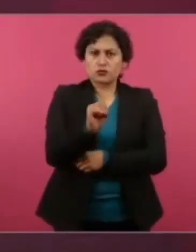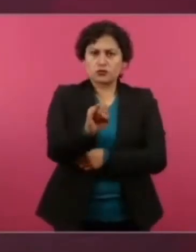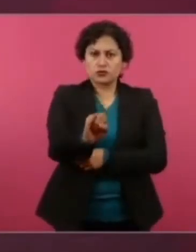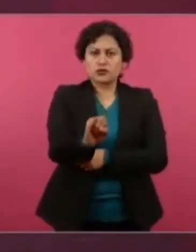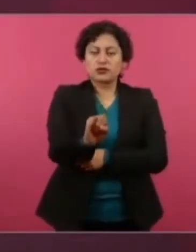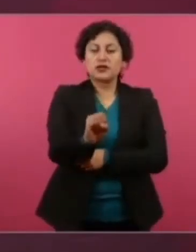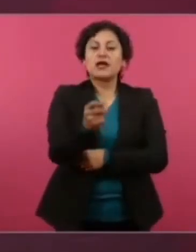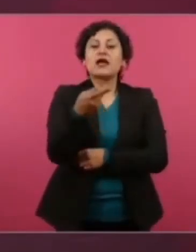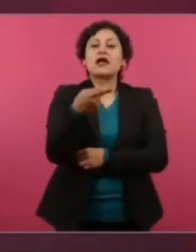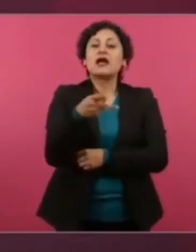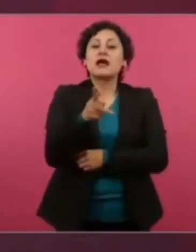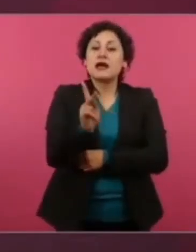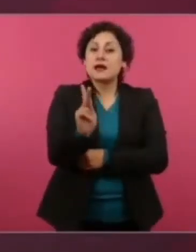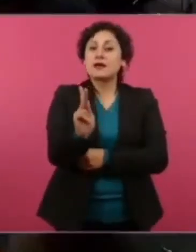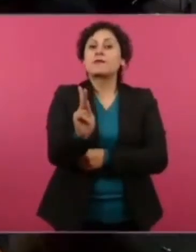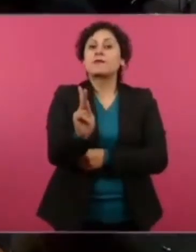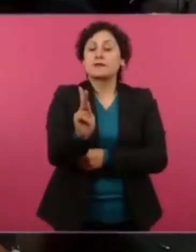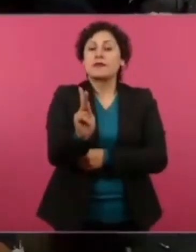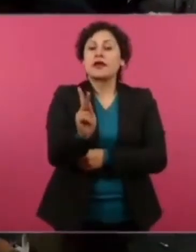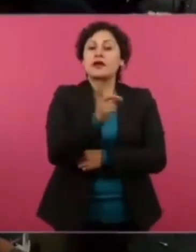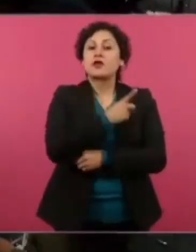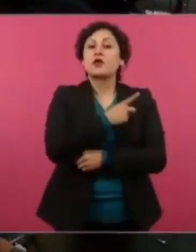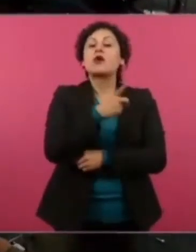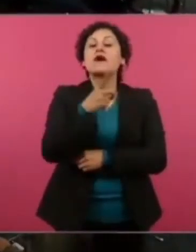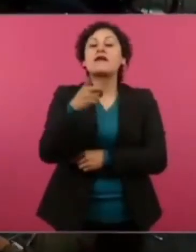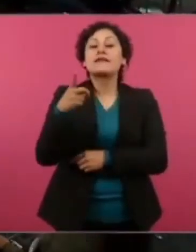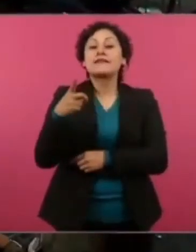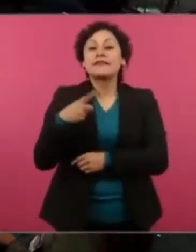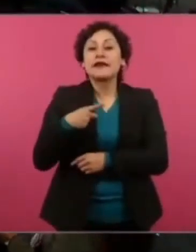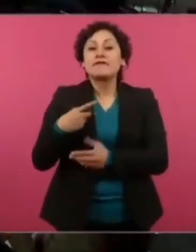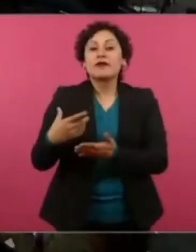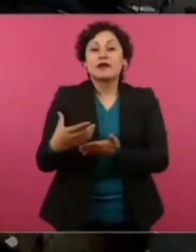pero con ganancias razonables.